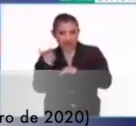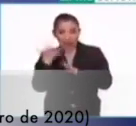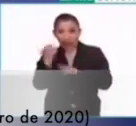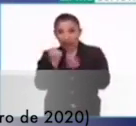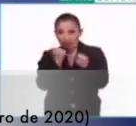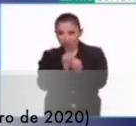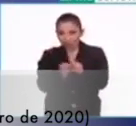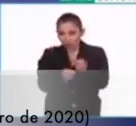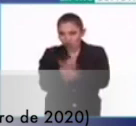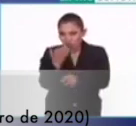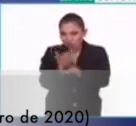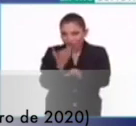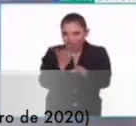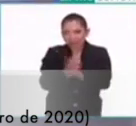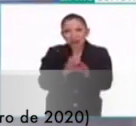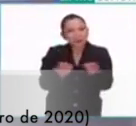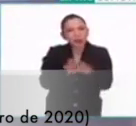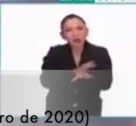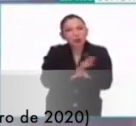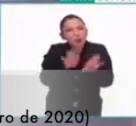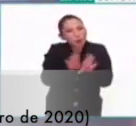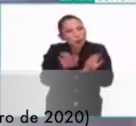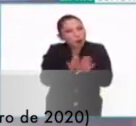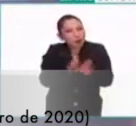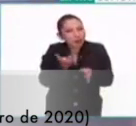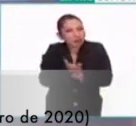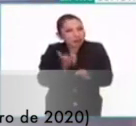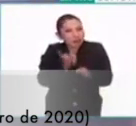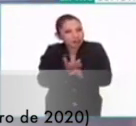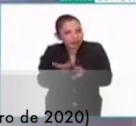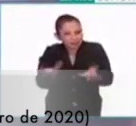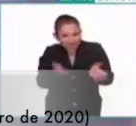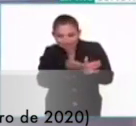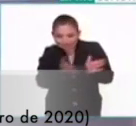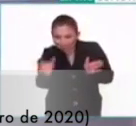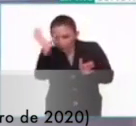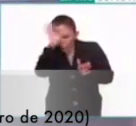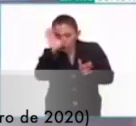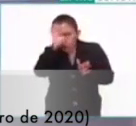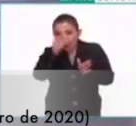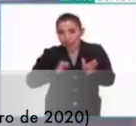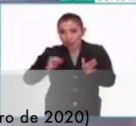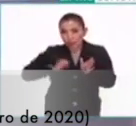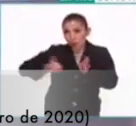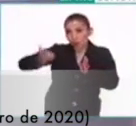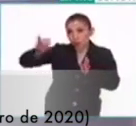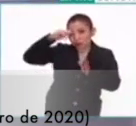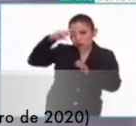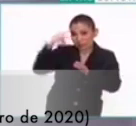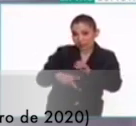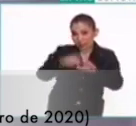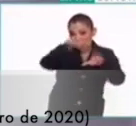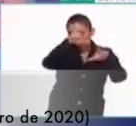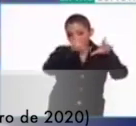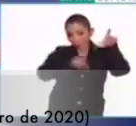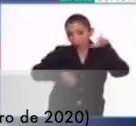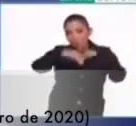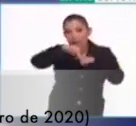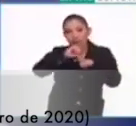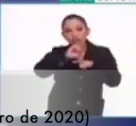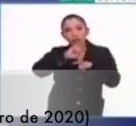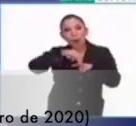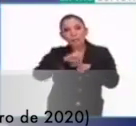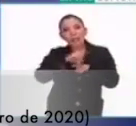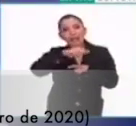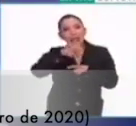año de alguna forma. Y nos va a explicar cómo es que las culturas originarias mesoamericanas median el tiempo.